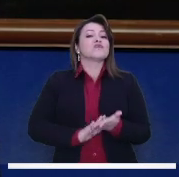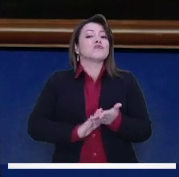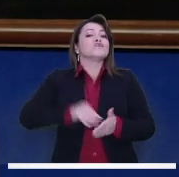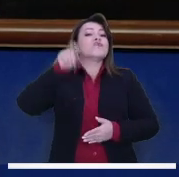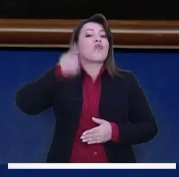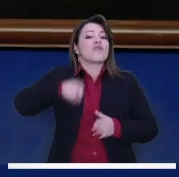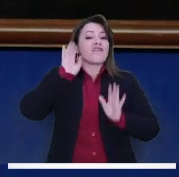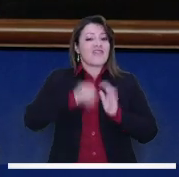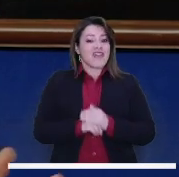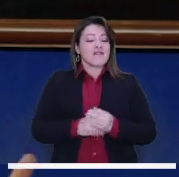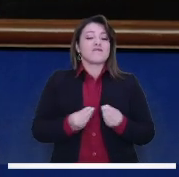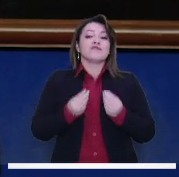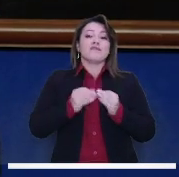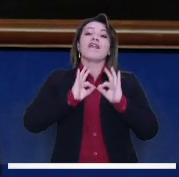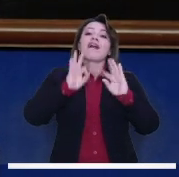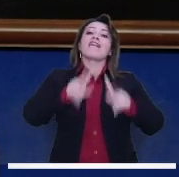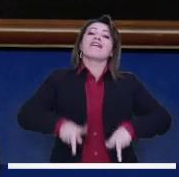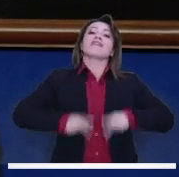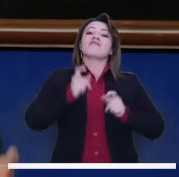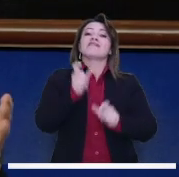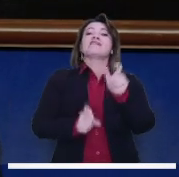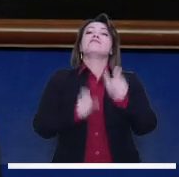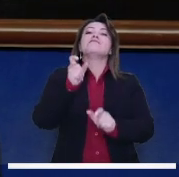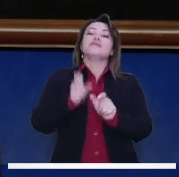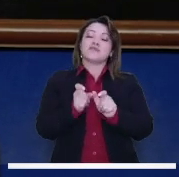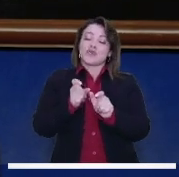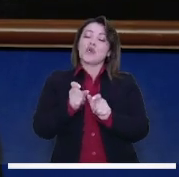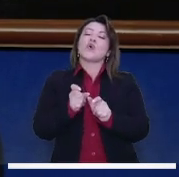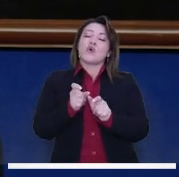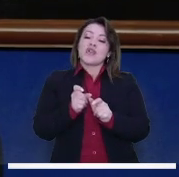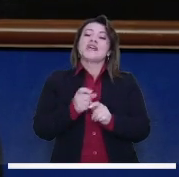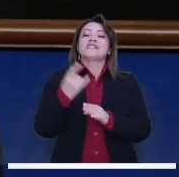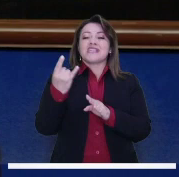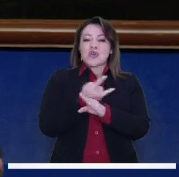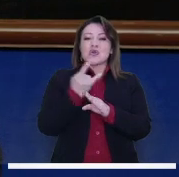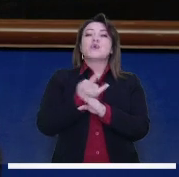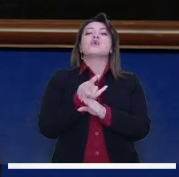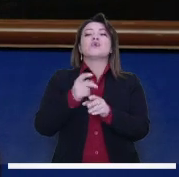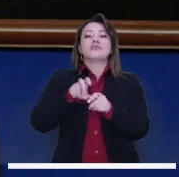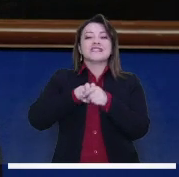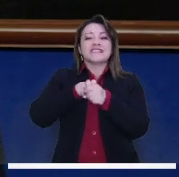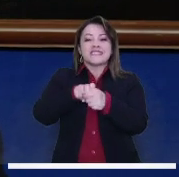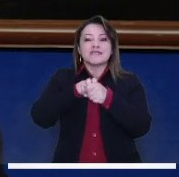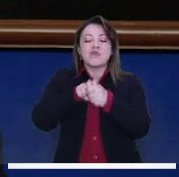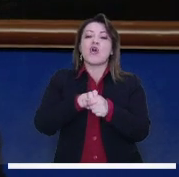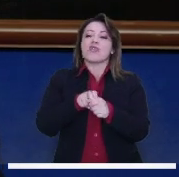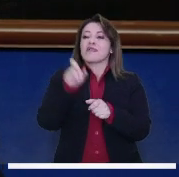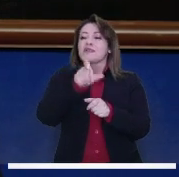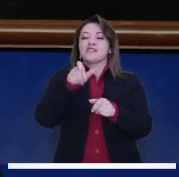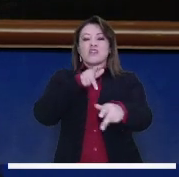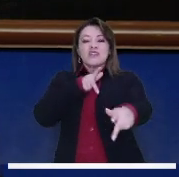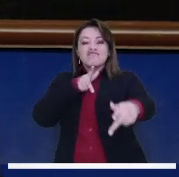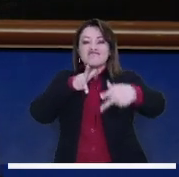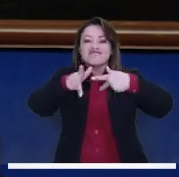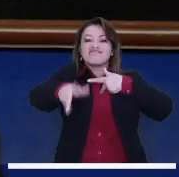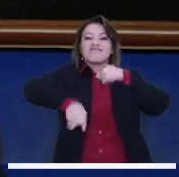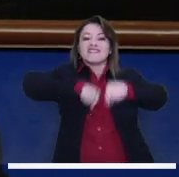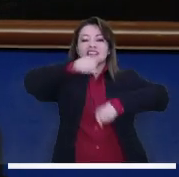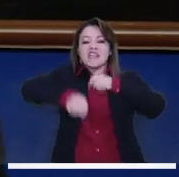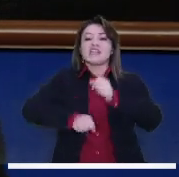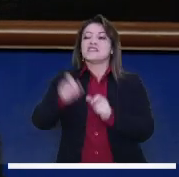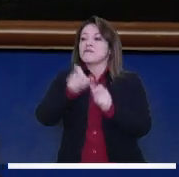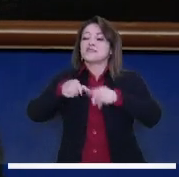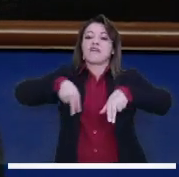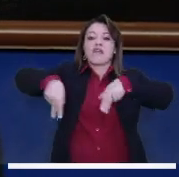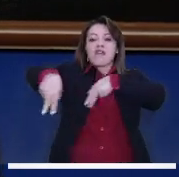en una solución que le mejore la vida a los usuarios del transporte público primero, a los peatones, a los ciclistas,